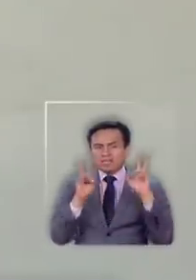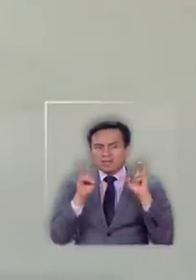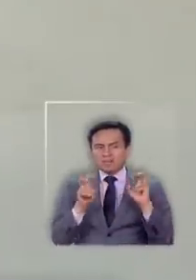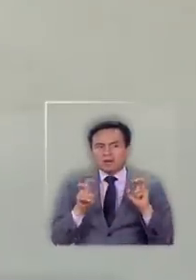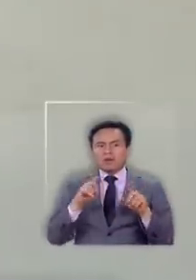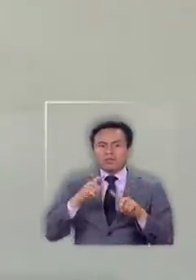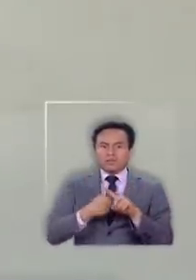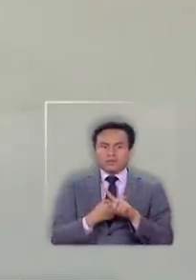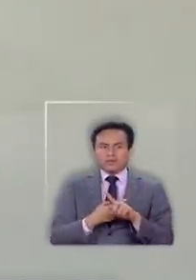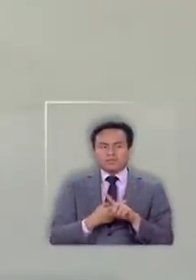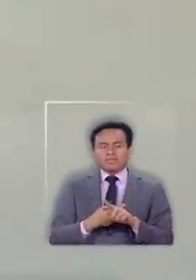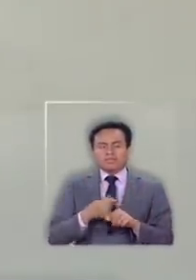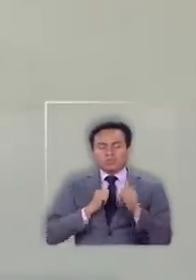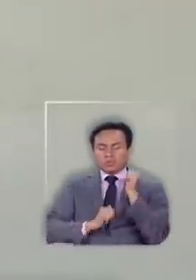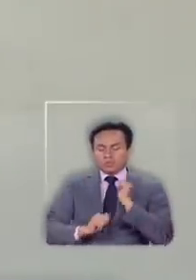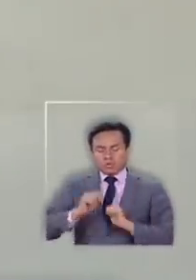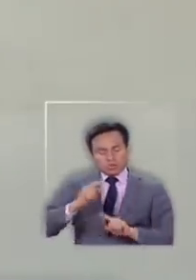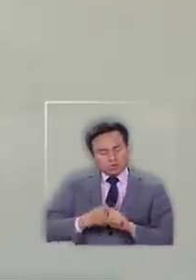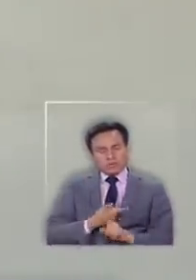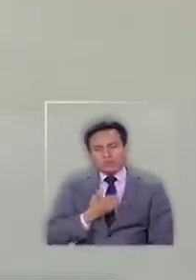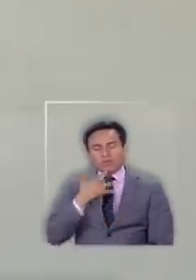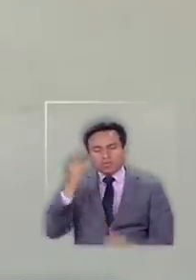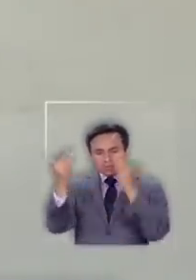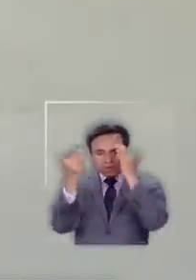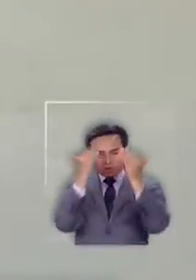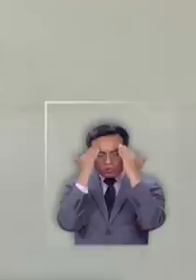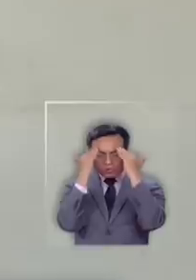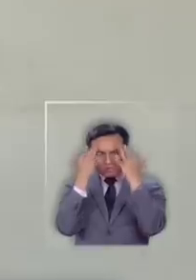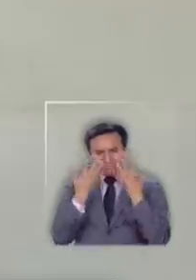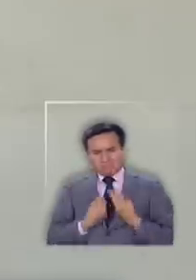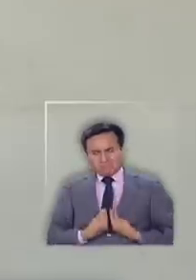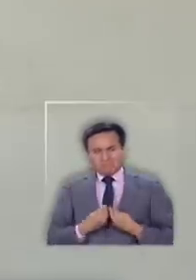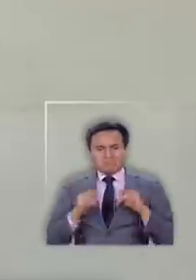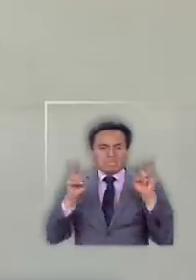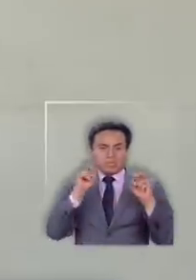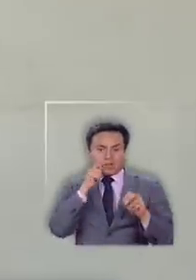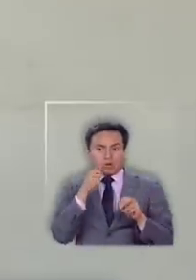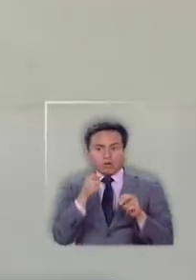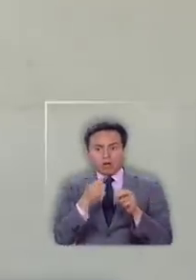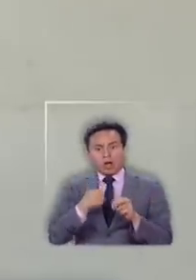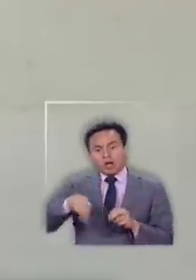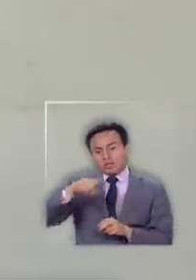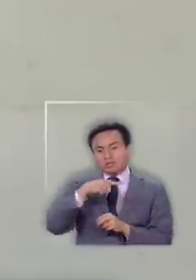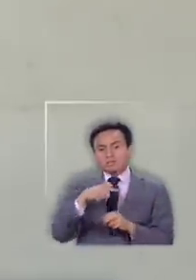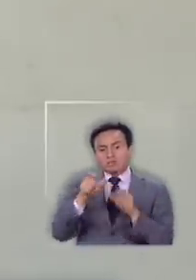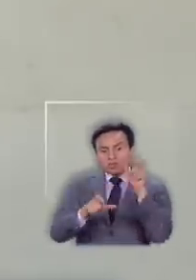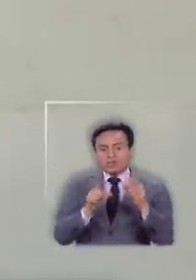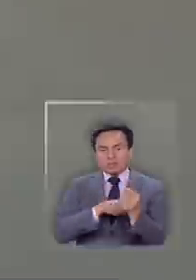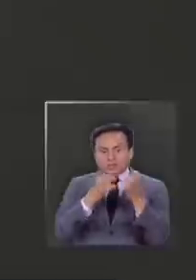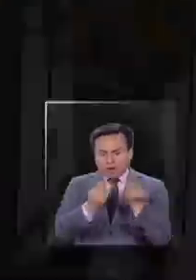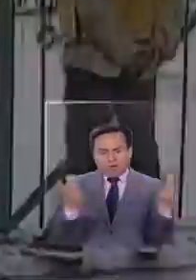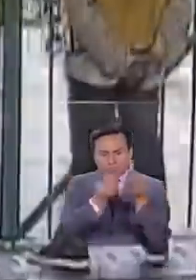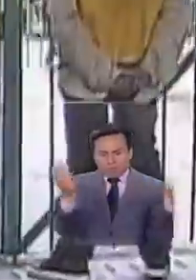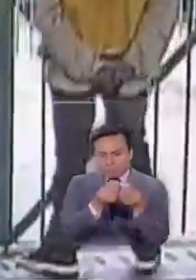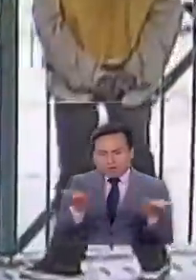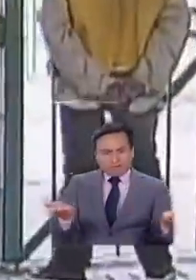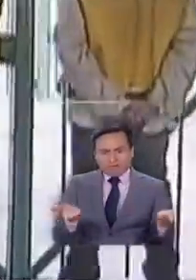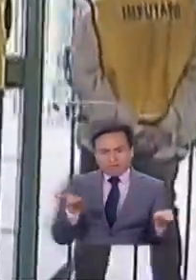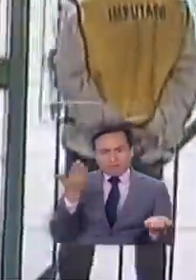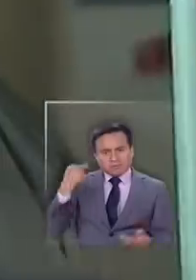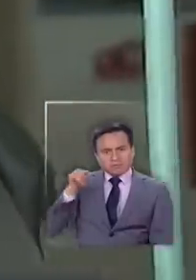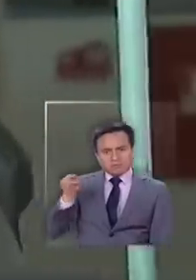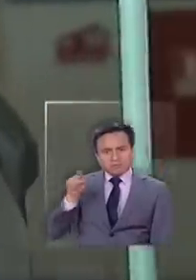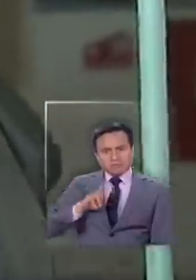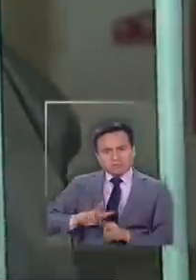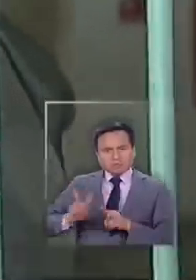someternos a una nueva tortura psicológica respecto a lo que significó la desaparición forzada de nuestros familiares El proyecto de ley